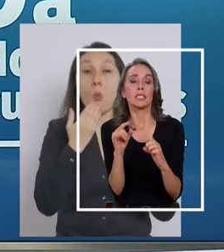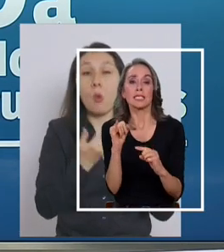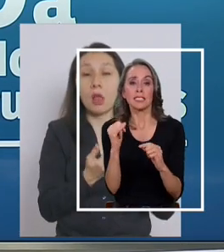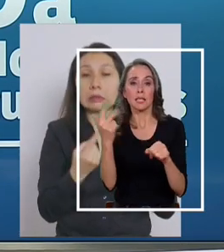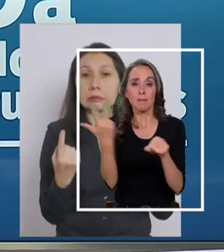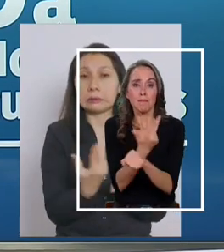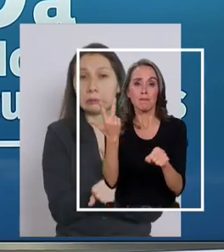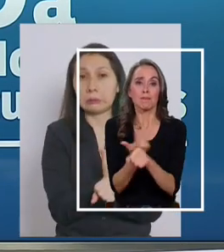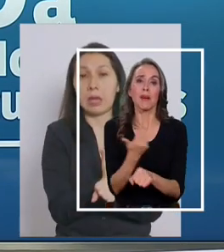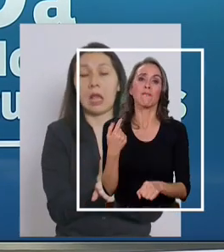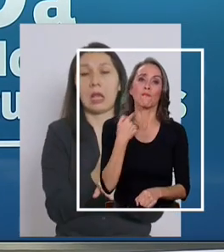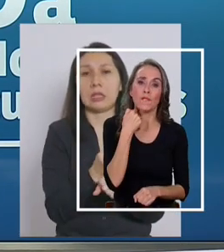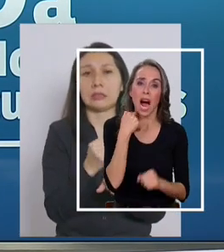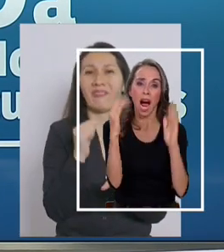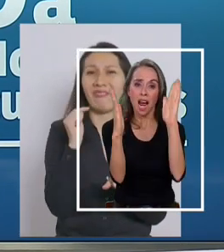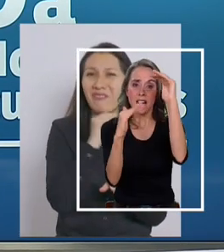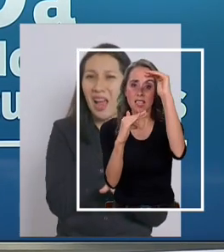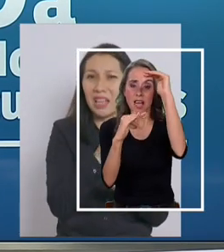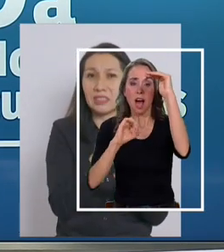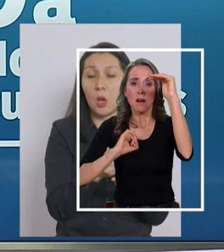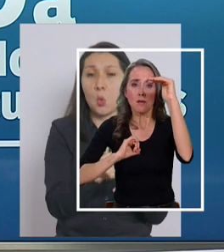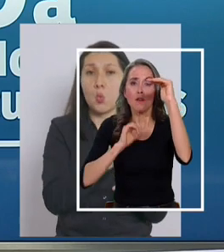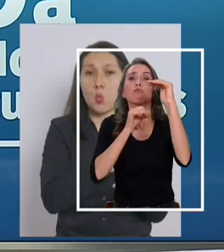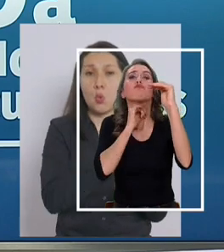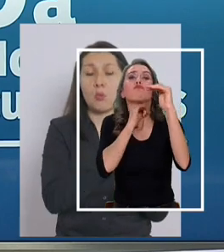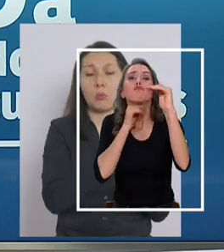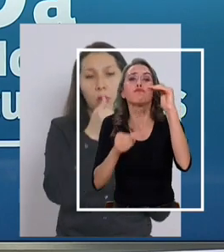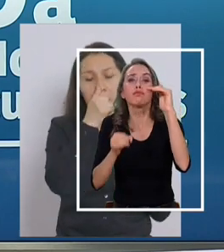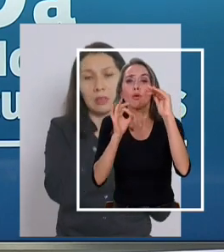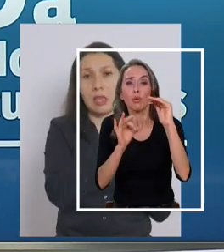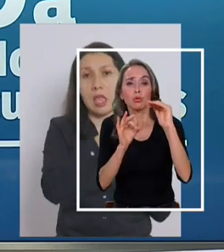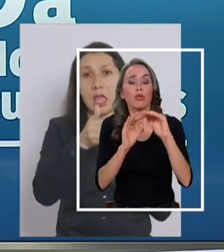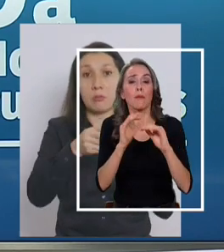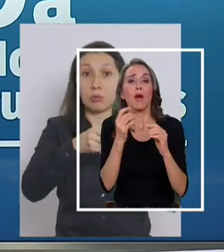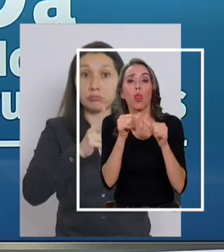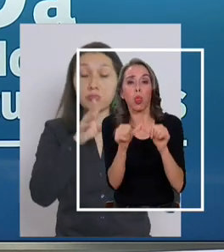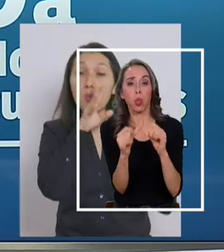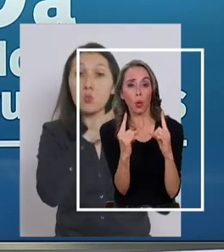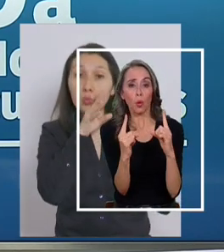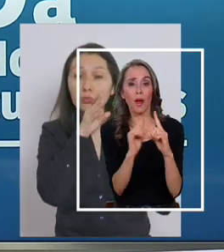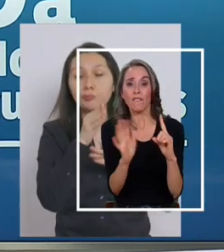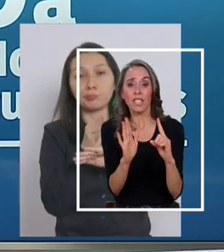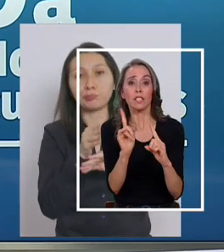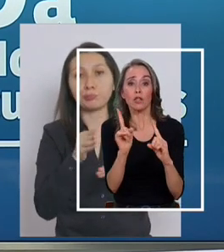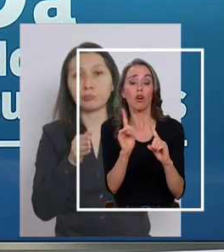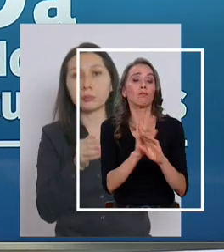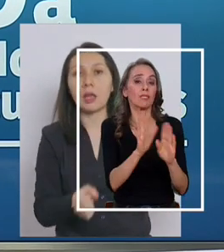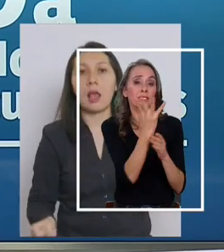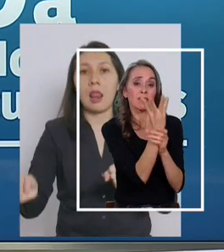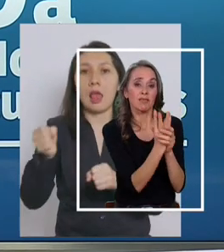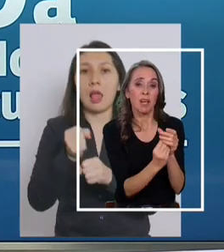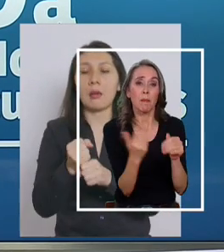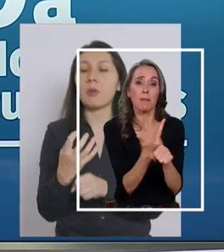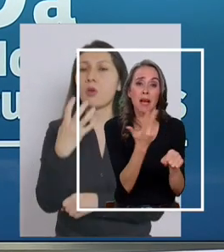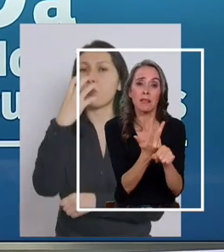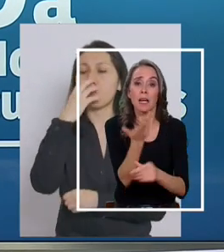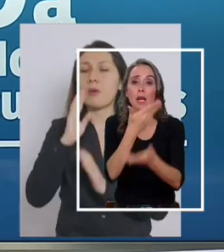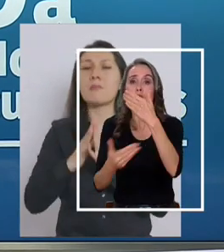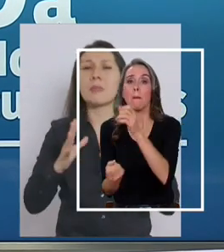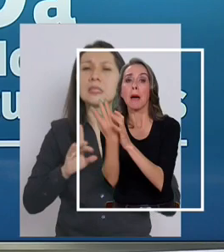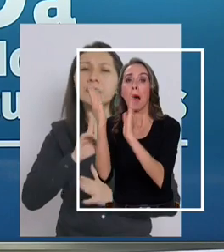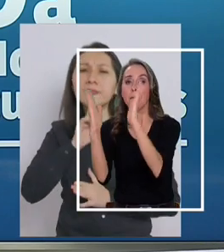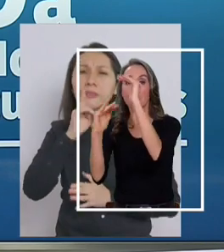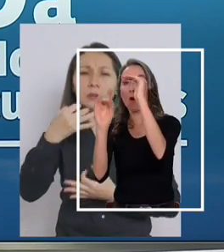fallas o que iban cumpliendo su periodo útil, iban siendo reemplazados por ventiladores más